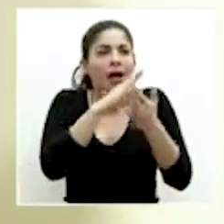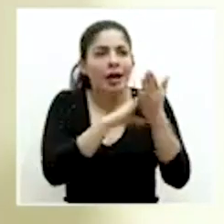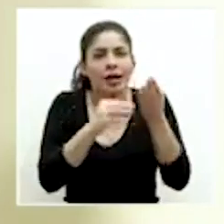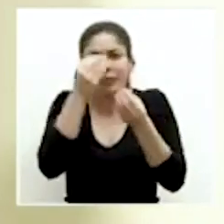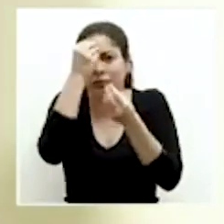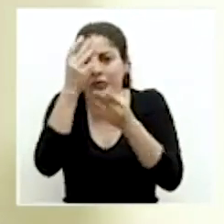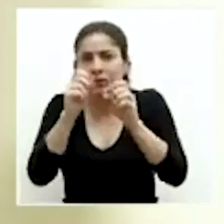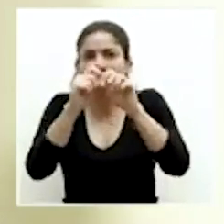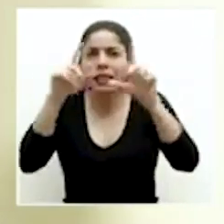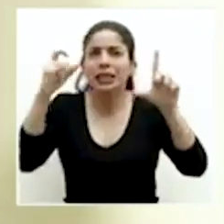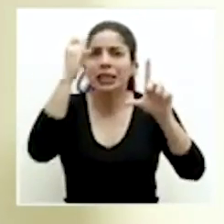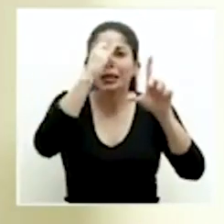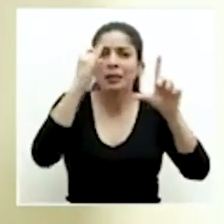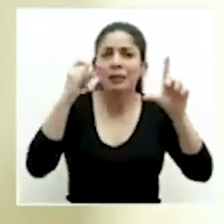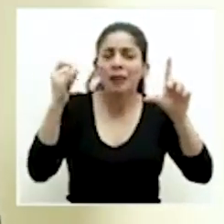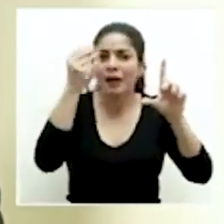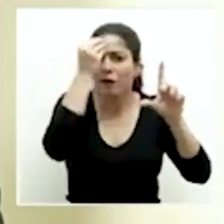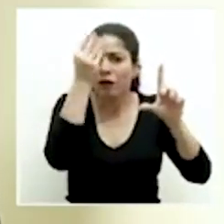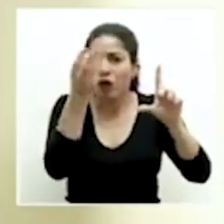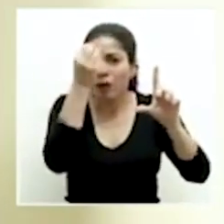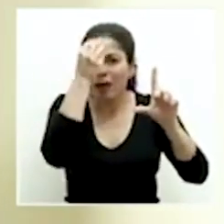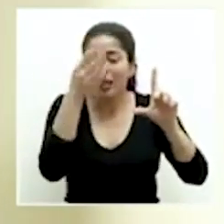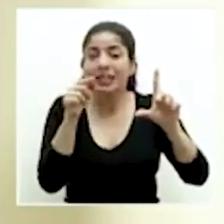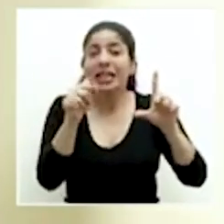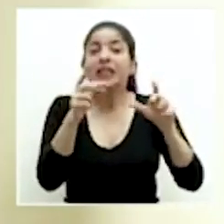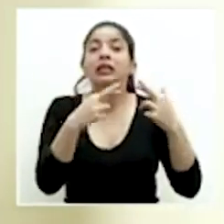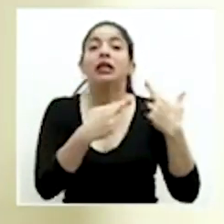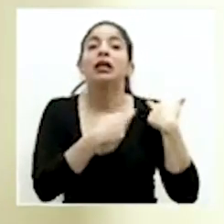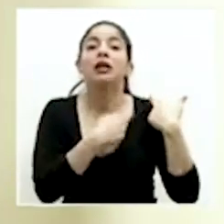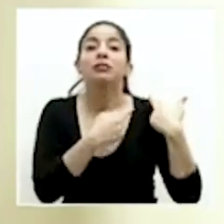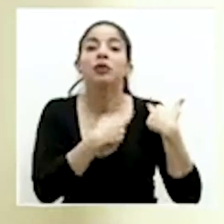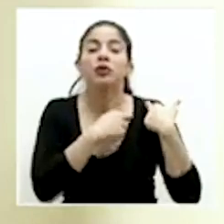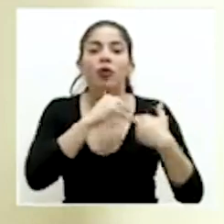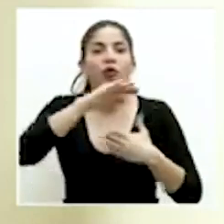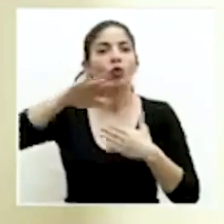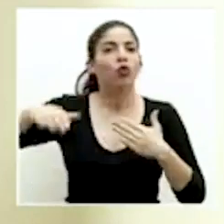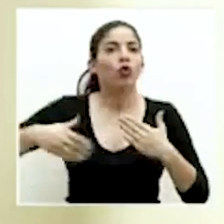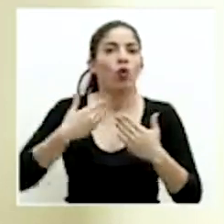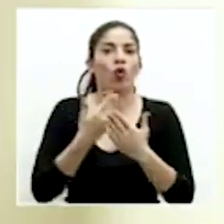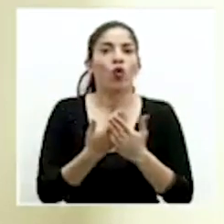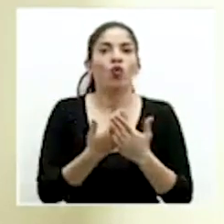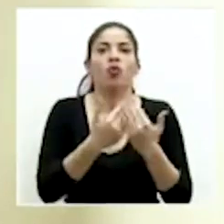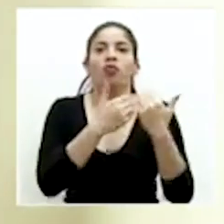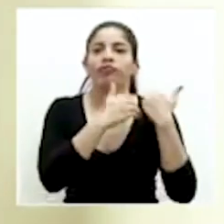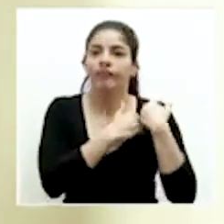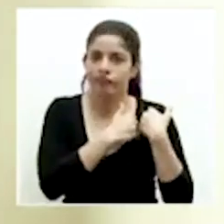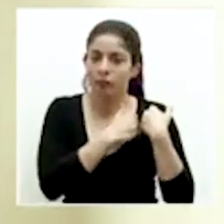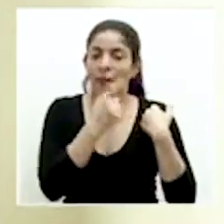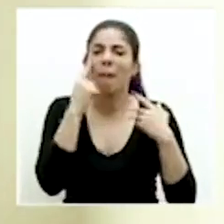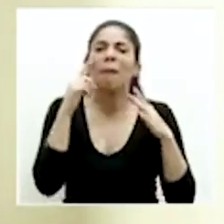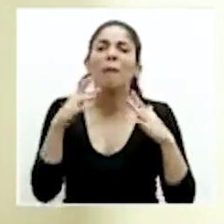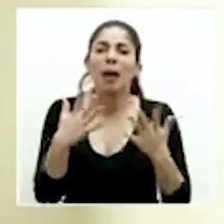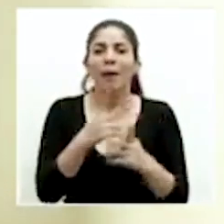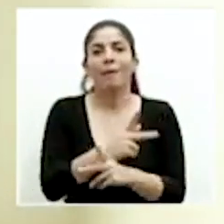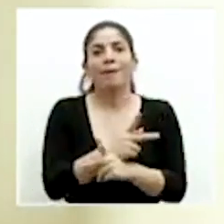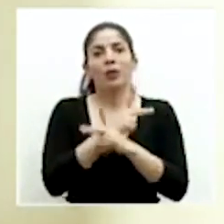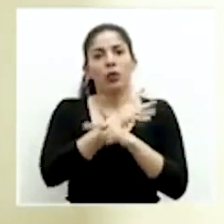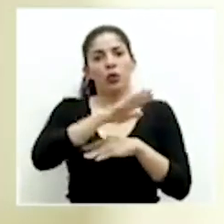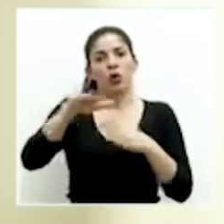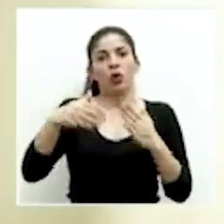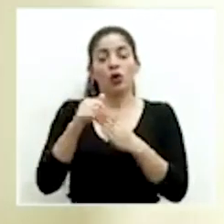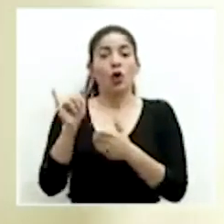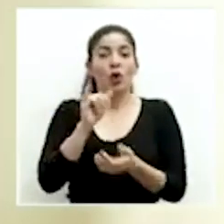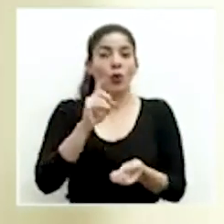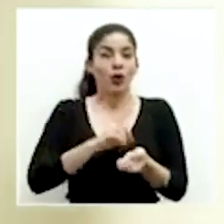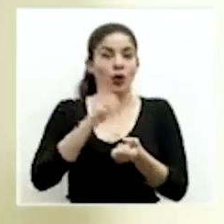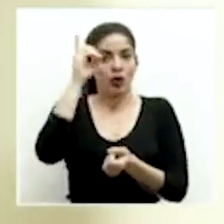infografías con toda la información. Esto es una responsabilidad que todos nosotros tenemos para protegernos entre todos, como el doctor